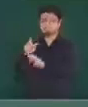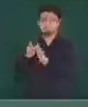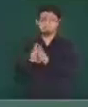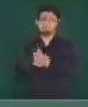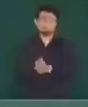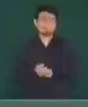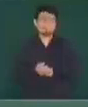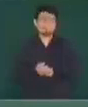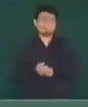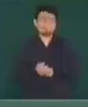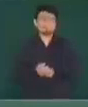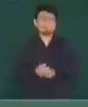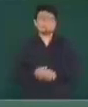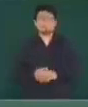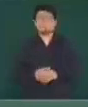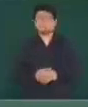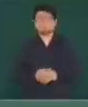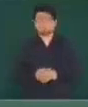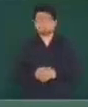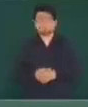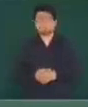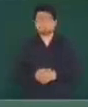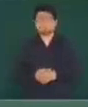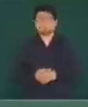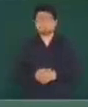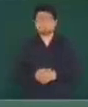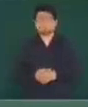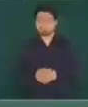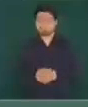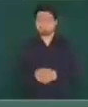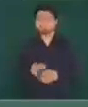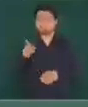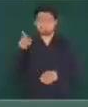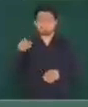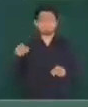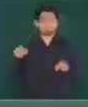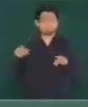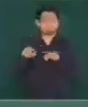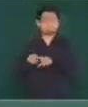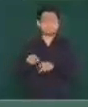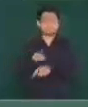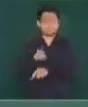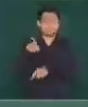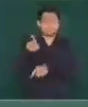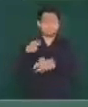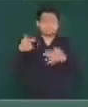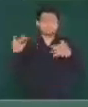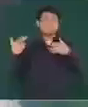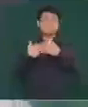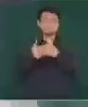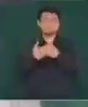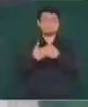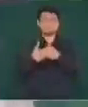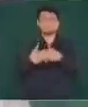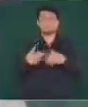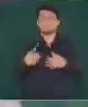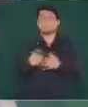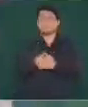se asesinó al responsable de la Guardia Nacional,